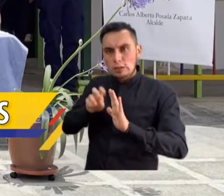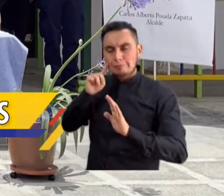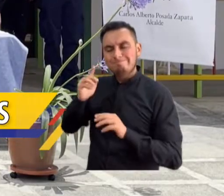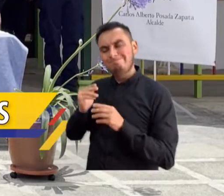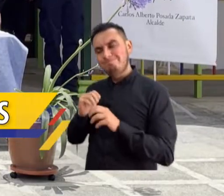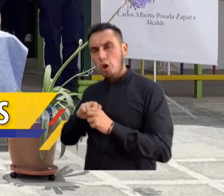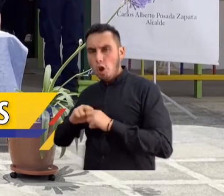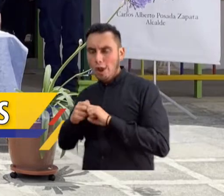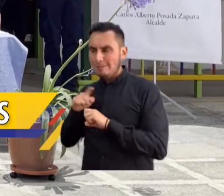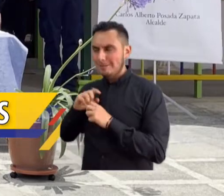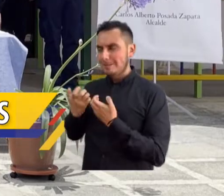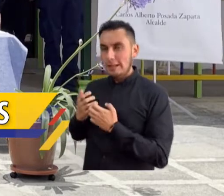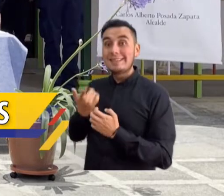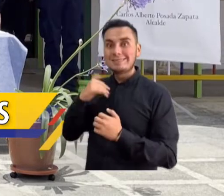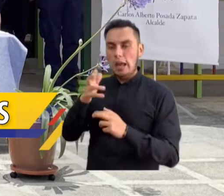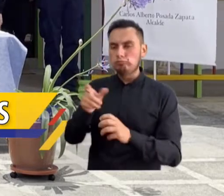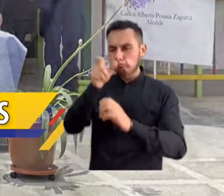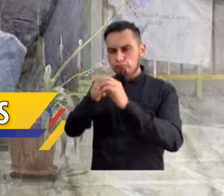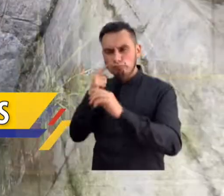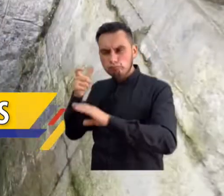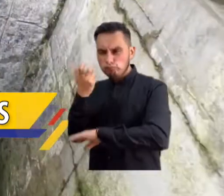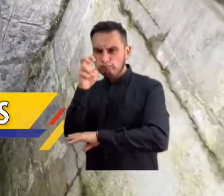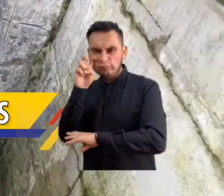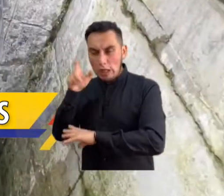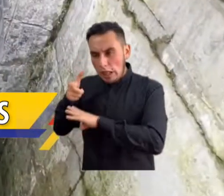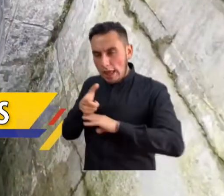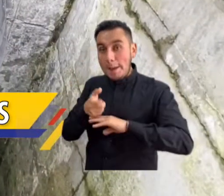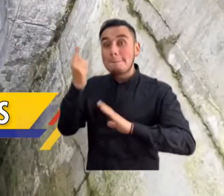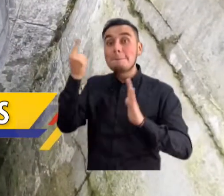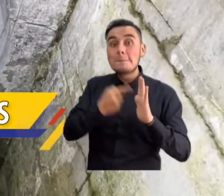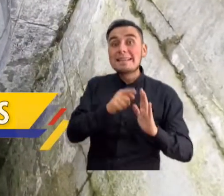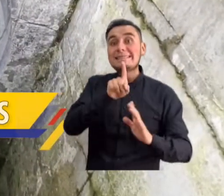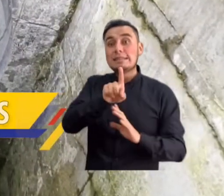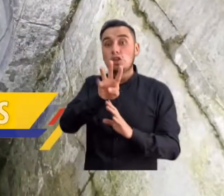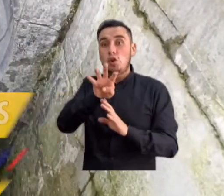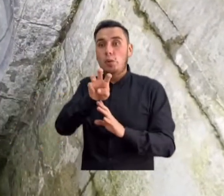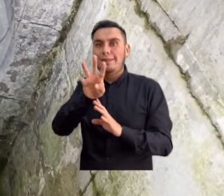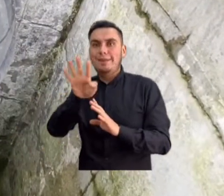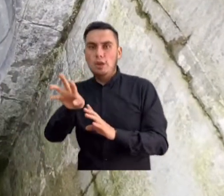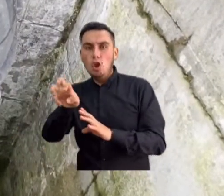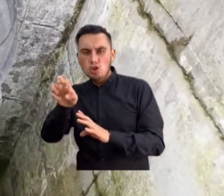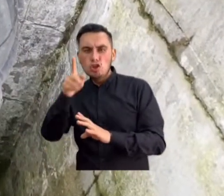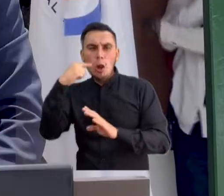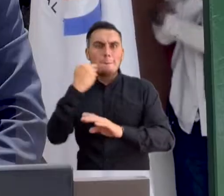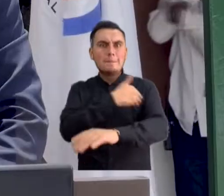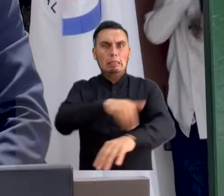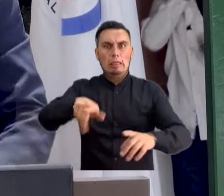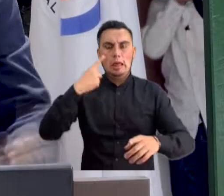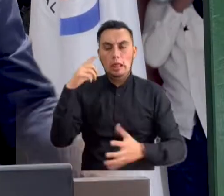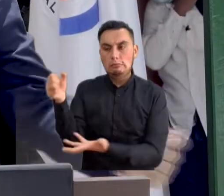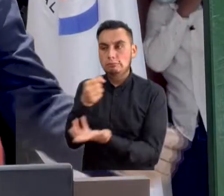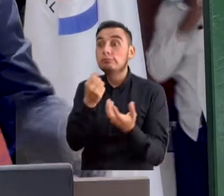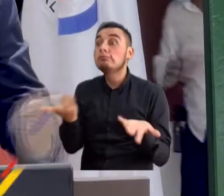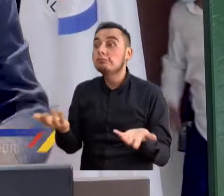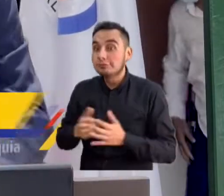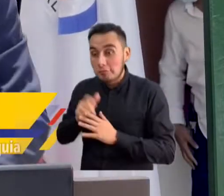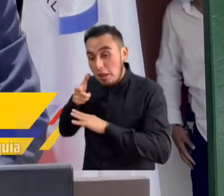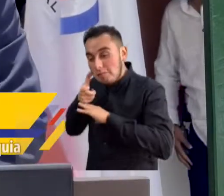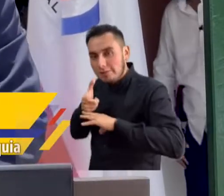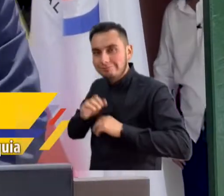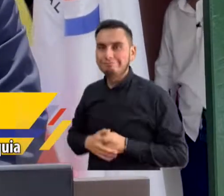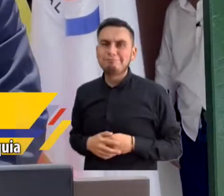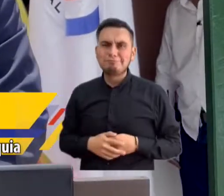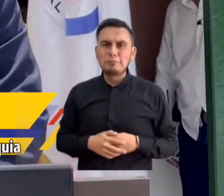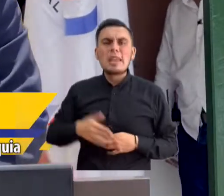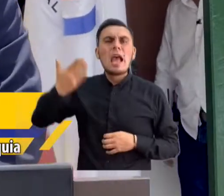ente de control abrió un proceso de responsabilidad fiscal por 1.198 millones de pesos. El agua la